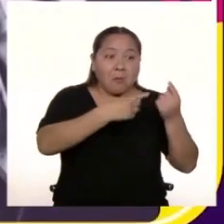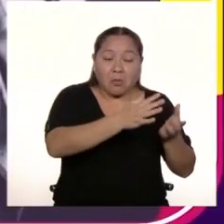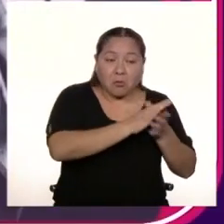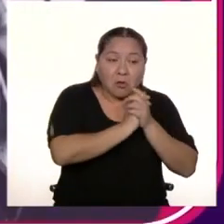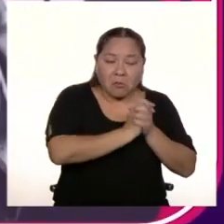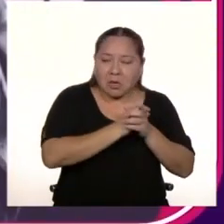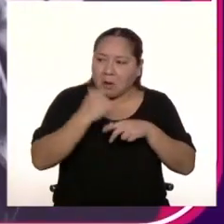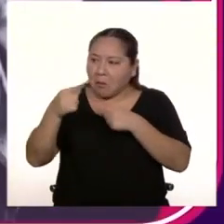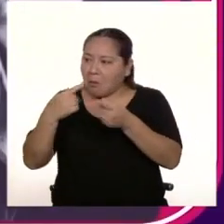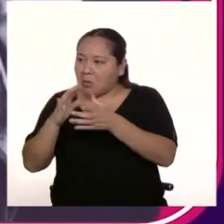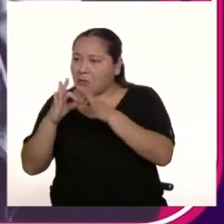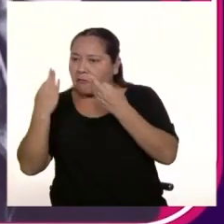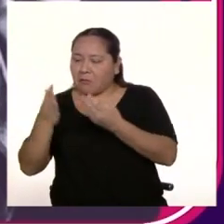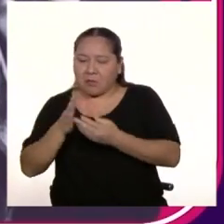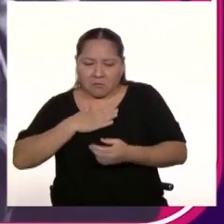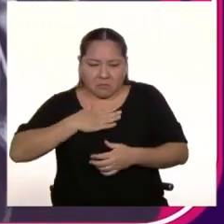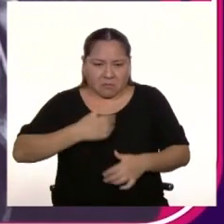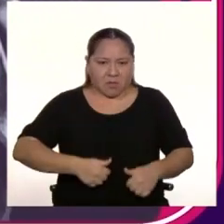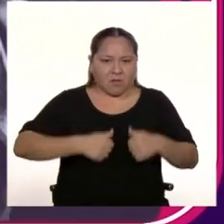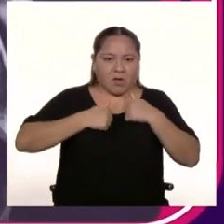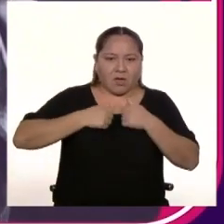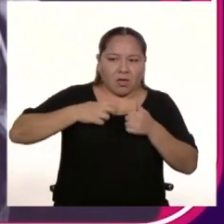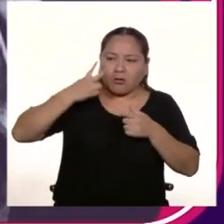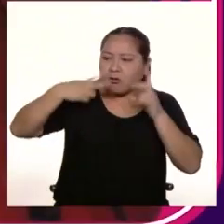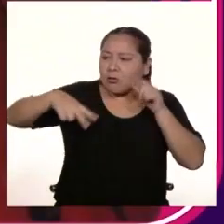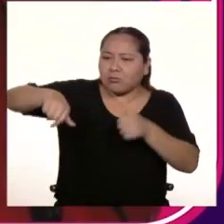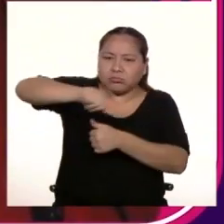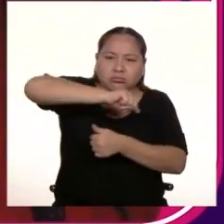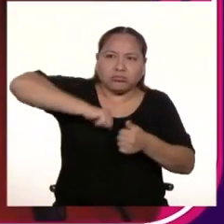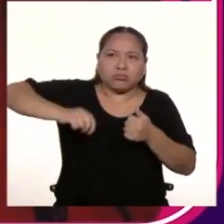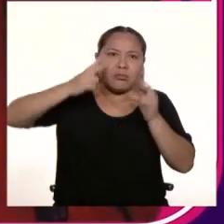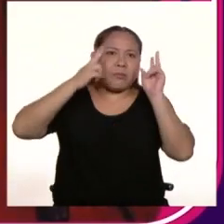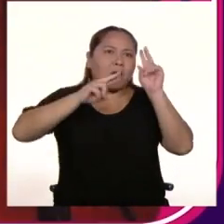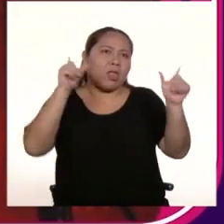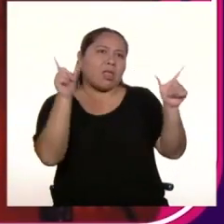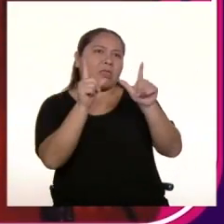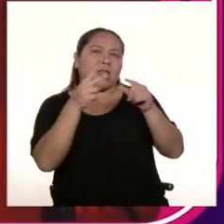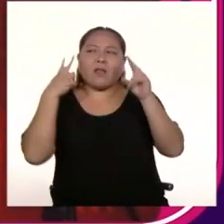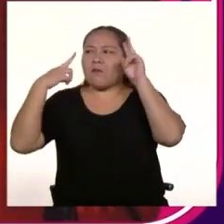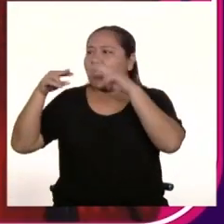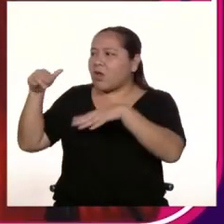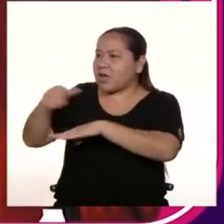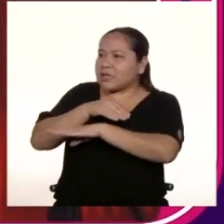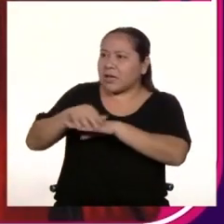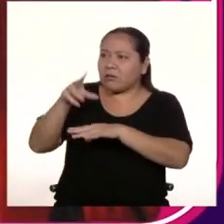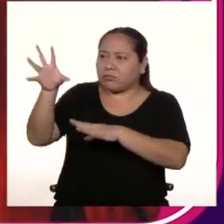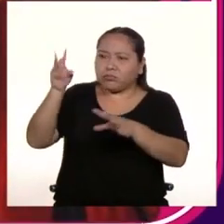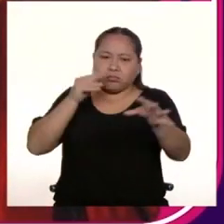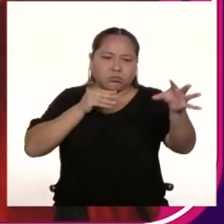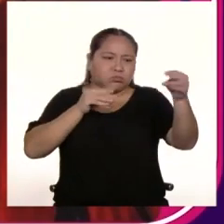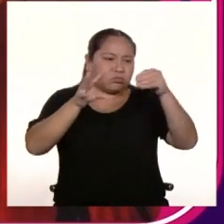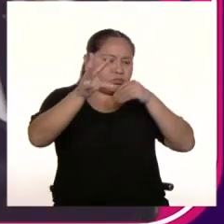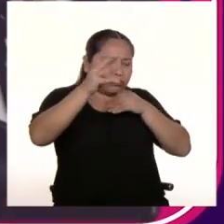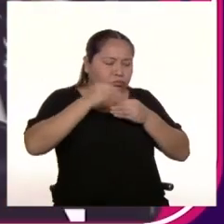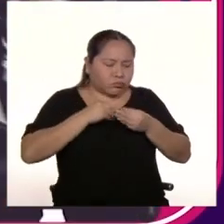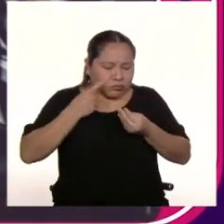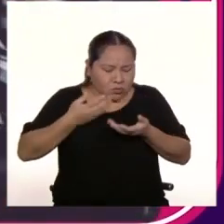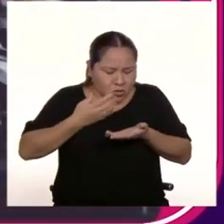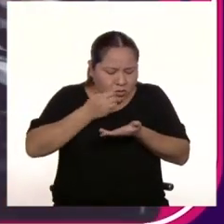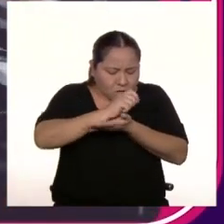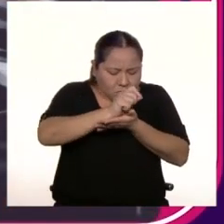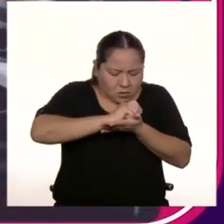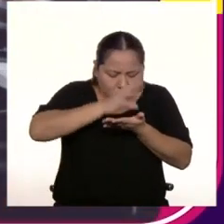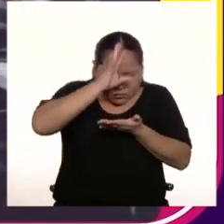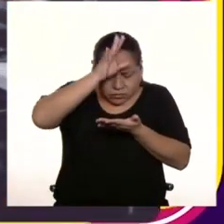que me cuenta un familiar Lo que vivo yo a mi alrededor Lo que veo en la tele Lo que veo en las calles Lo que está pasando acá ahorita Podría decir de esto también